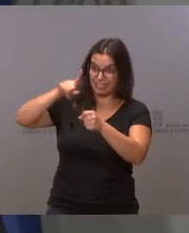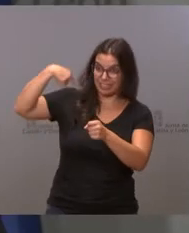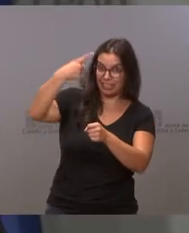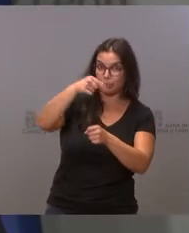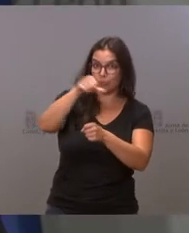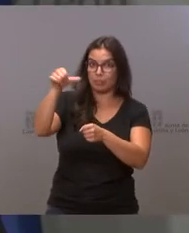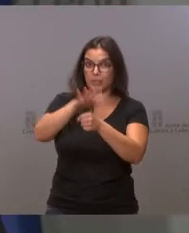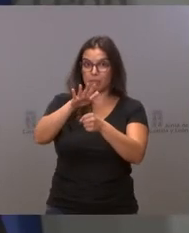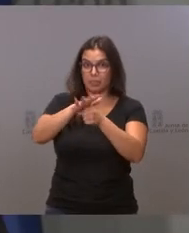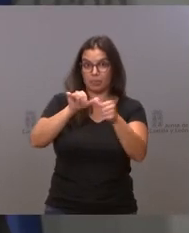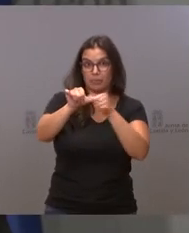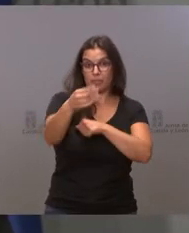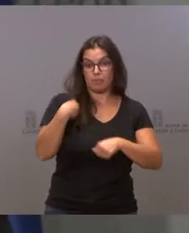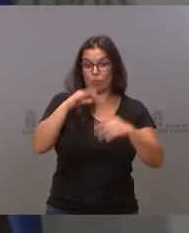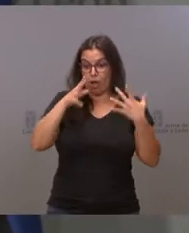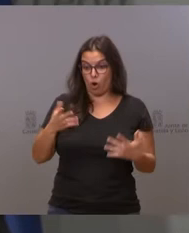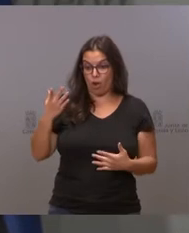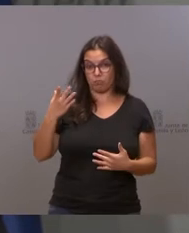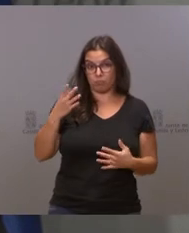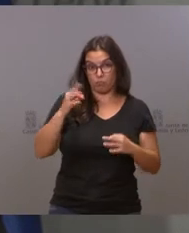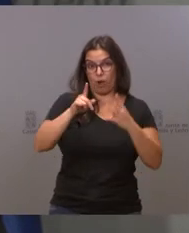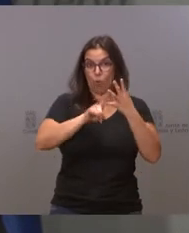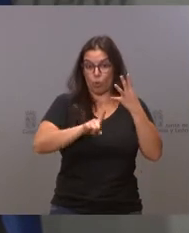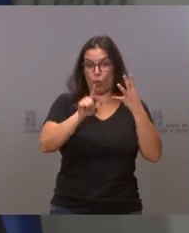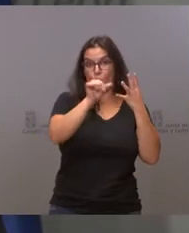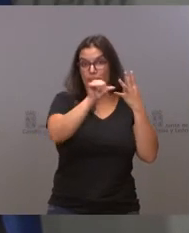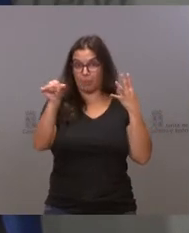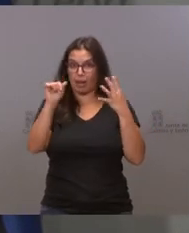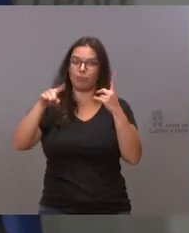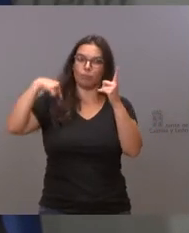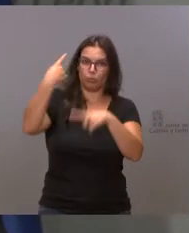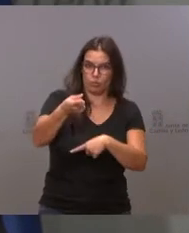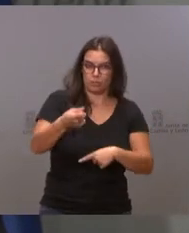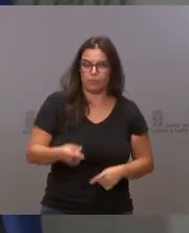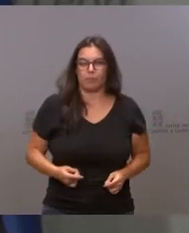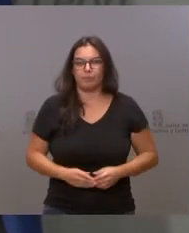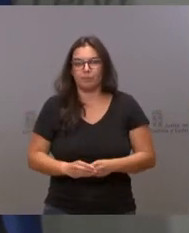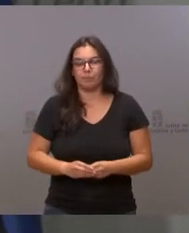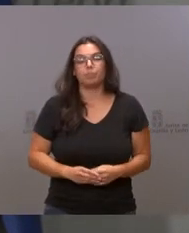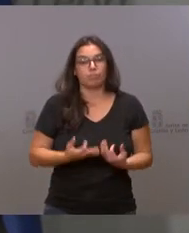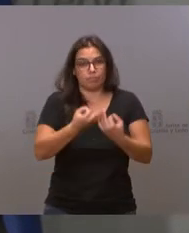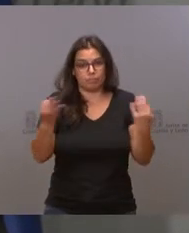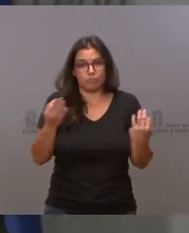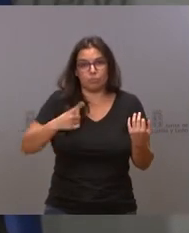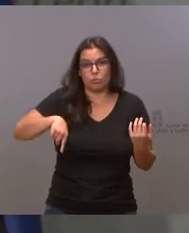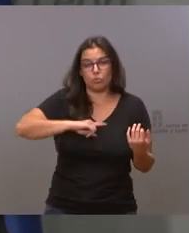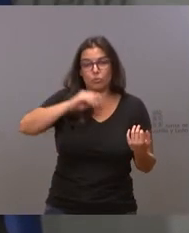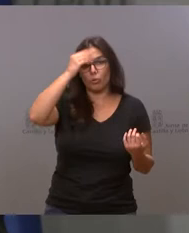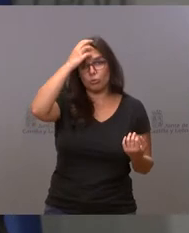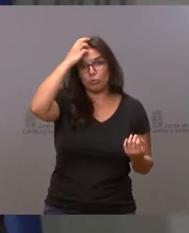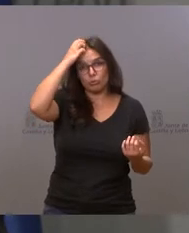haya pasado una semana de la situación en que estamos hoy. Y efectivamente, nosotros tenemos que